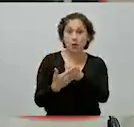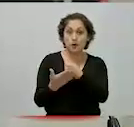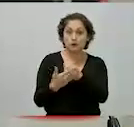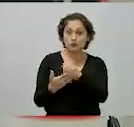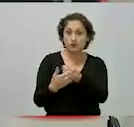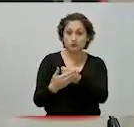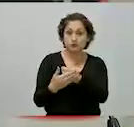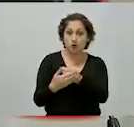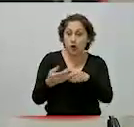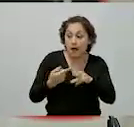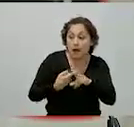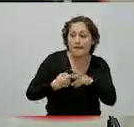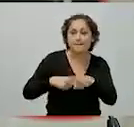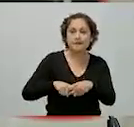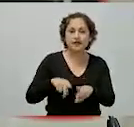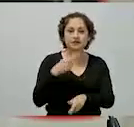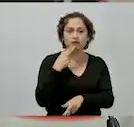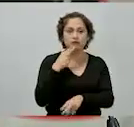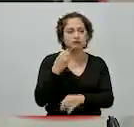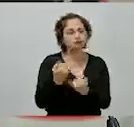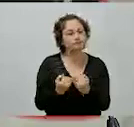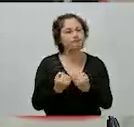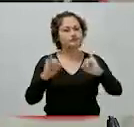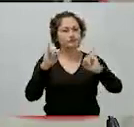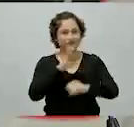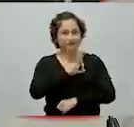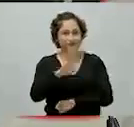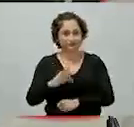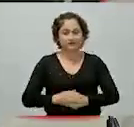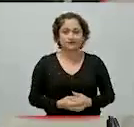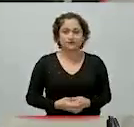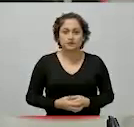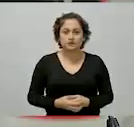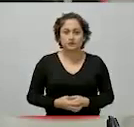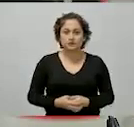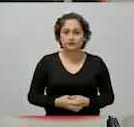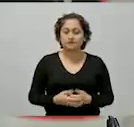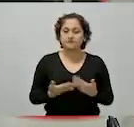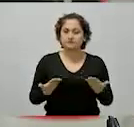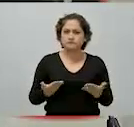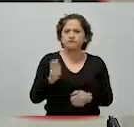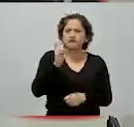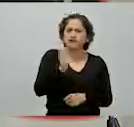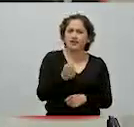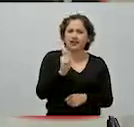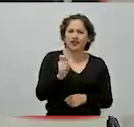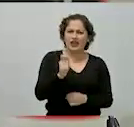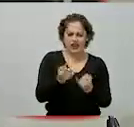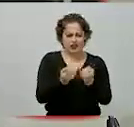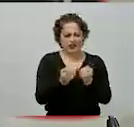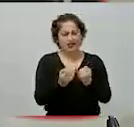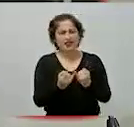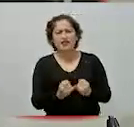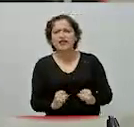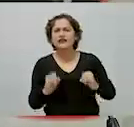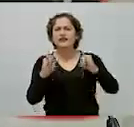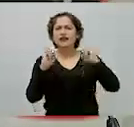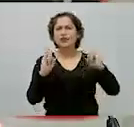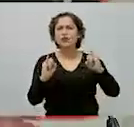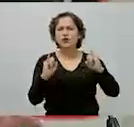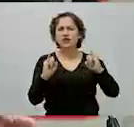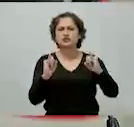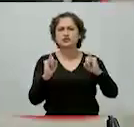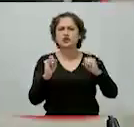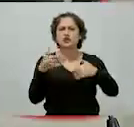esta importante obra. Que no es la inauguración de una obra que no